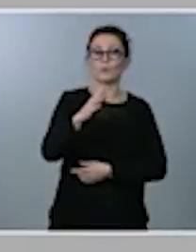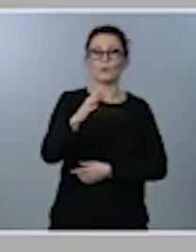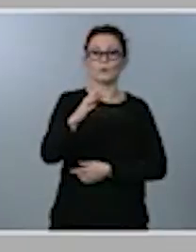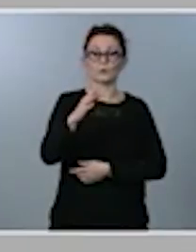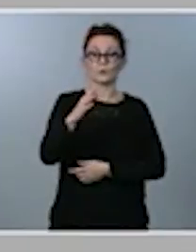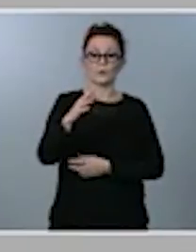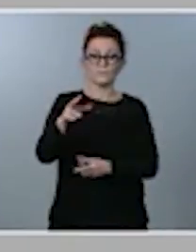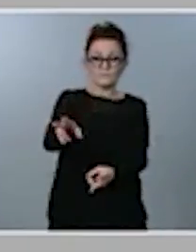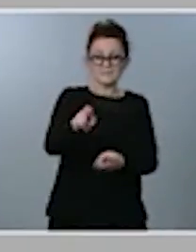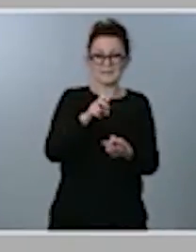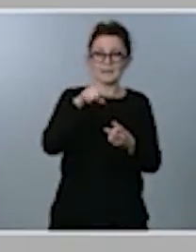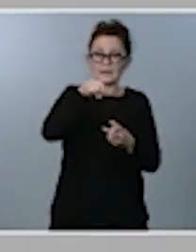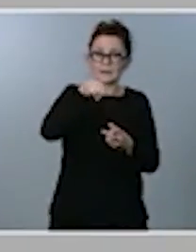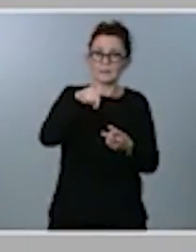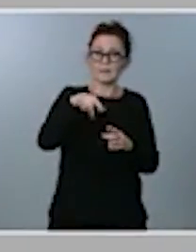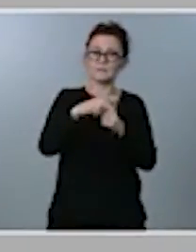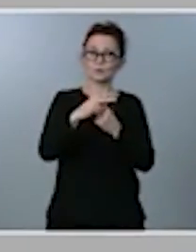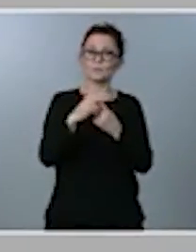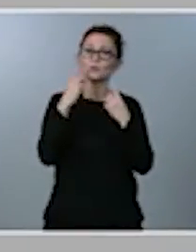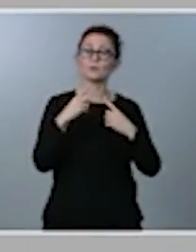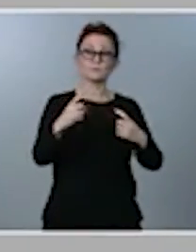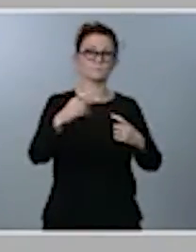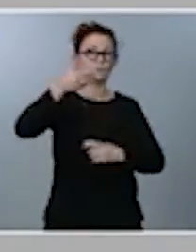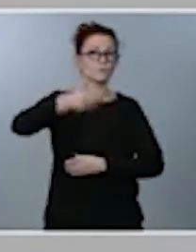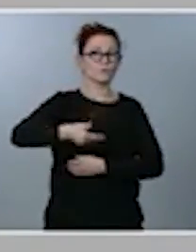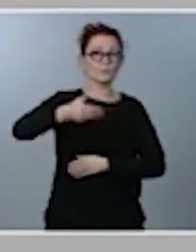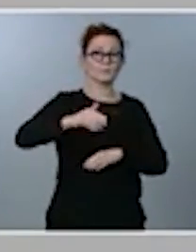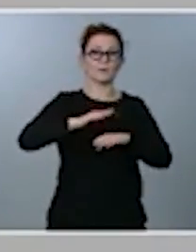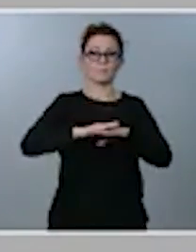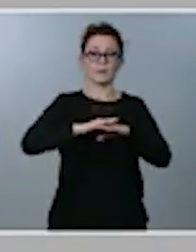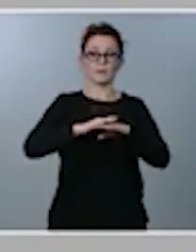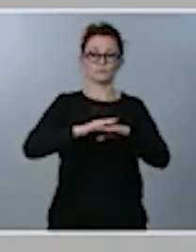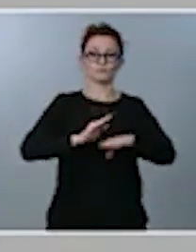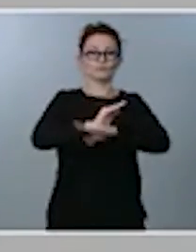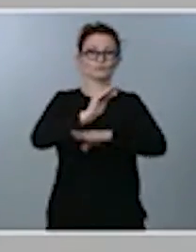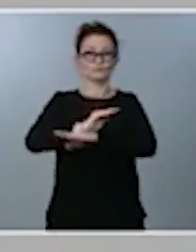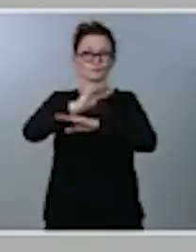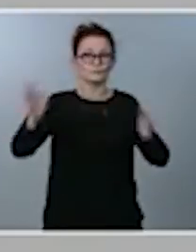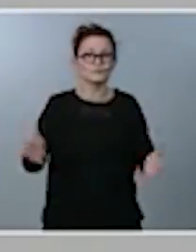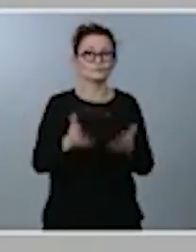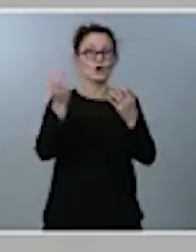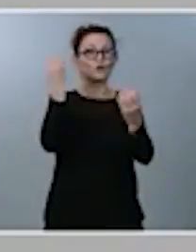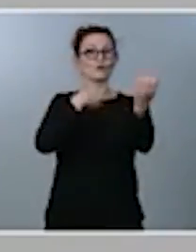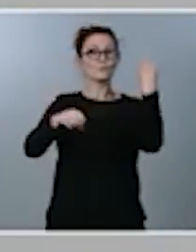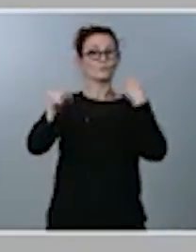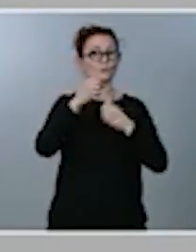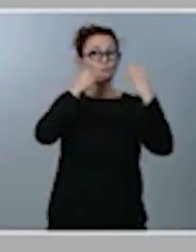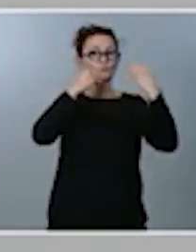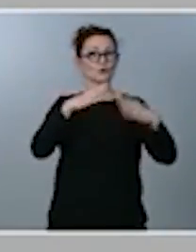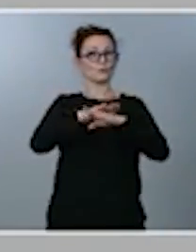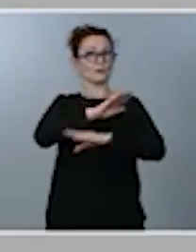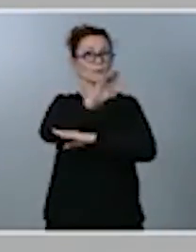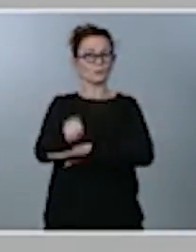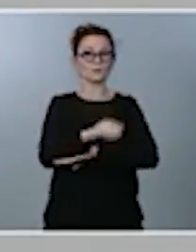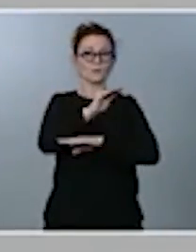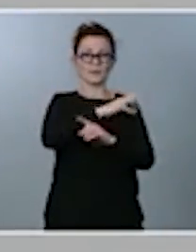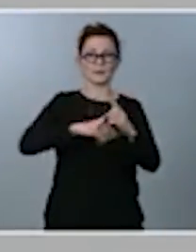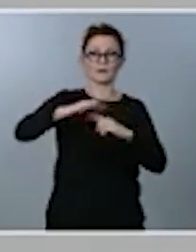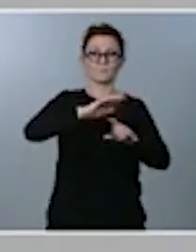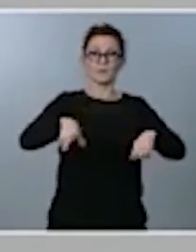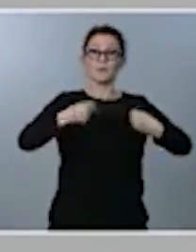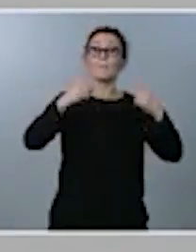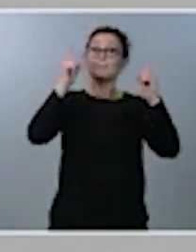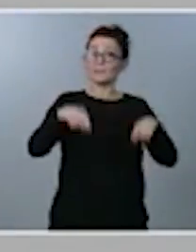instrumento necesario, imprescindible, para incentivar comportamientos protectores con el medioambiente, pero también penalizar